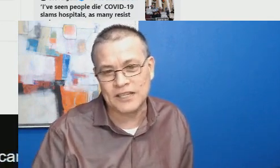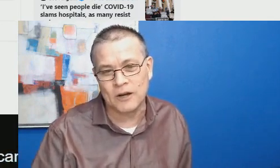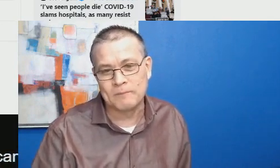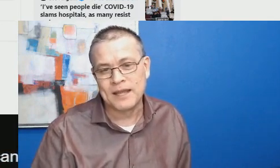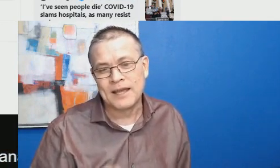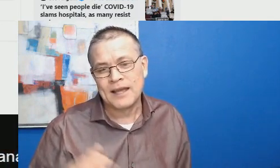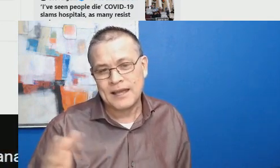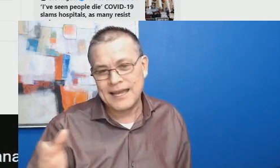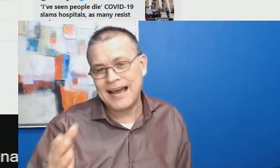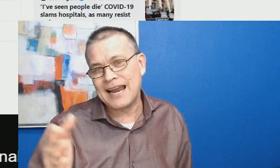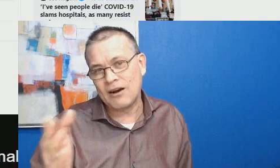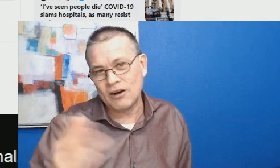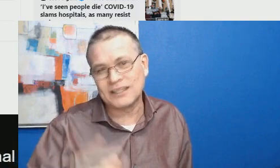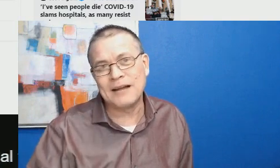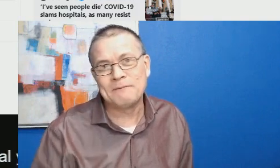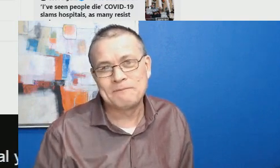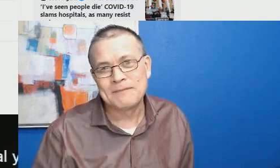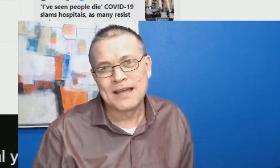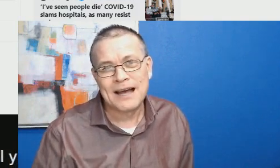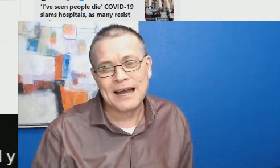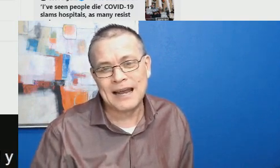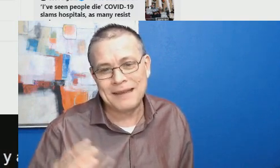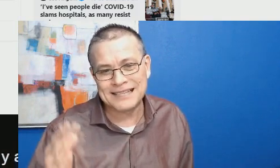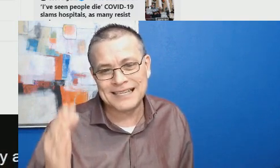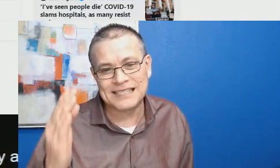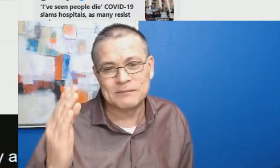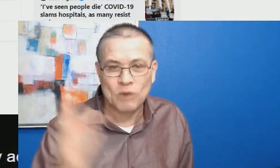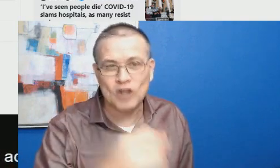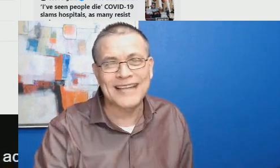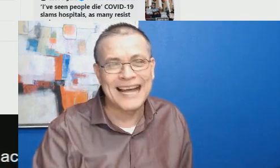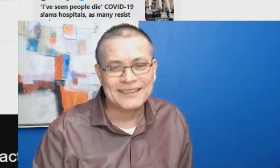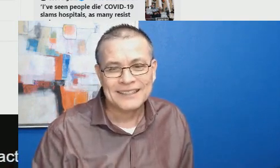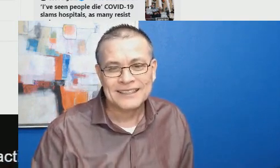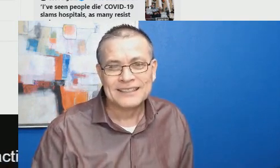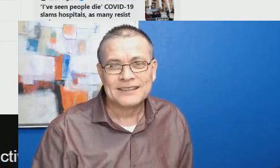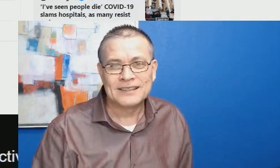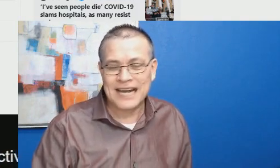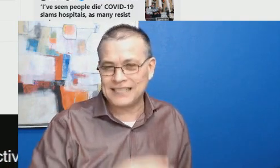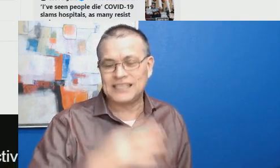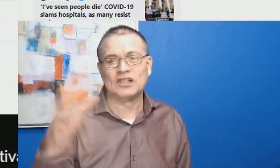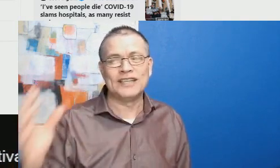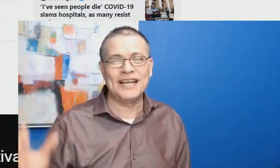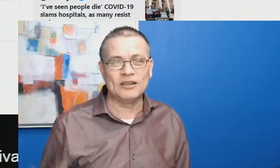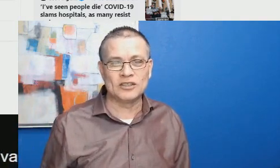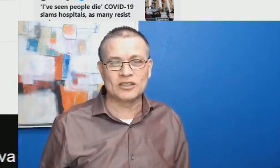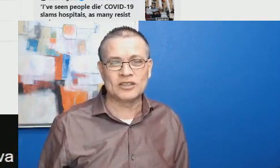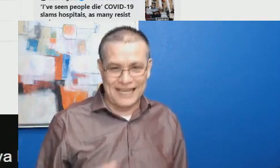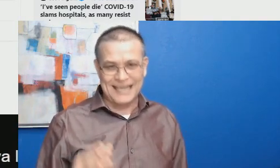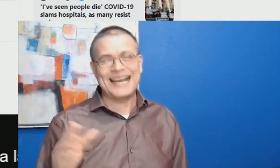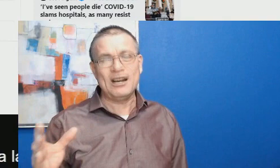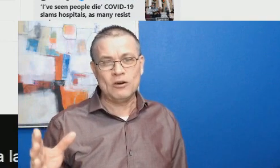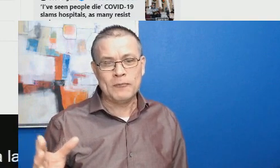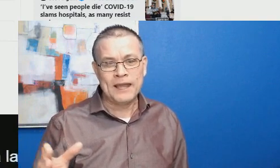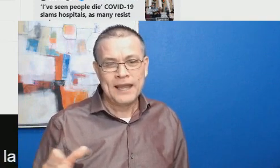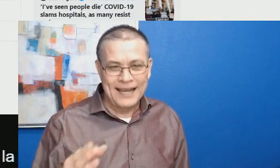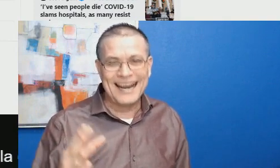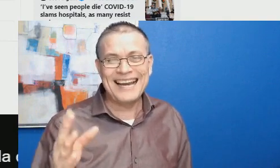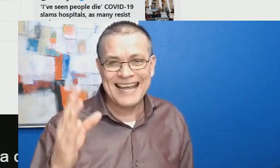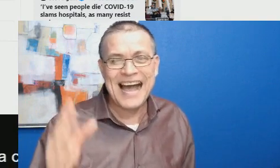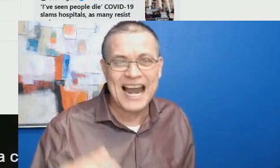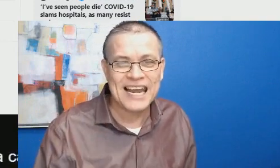Gordillo y a la otra, a la Vázquez Mota, traicioneros que, claro,